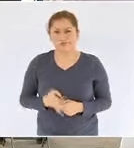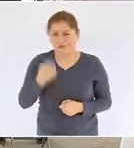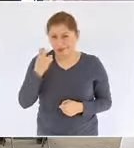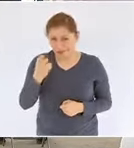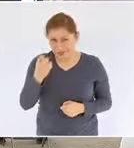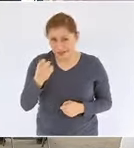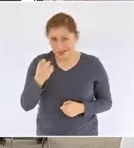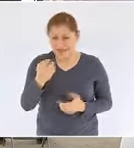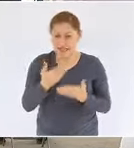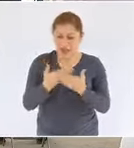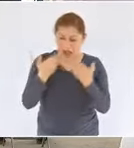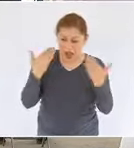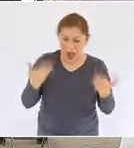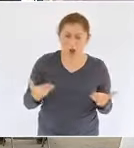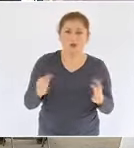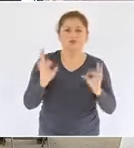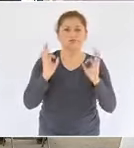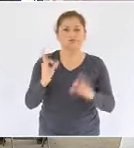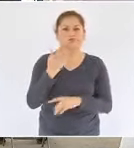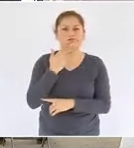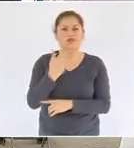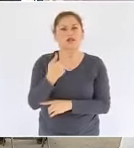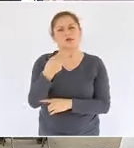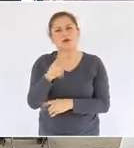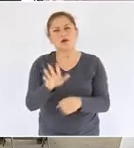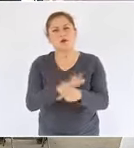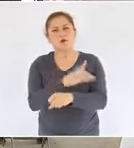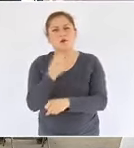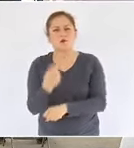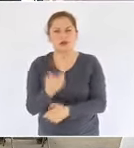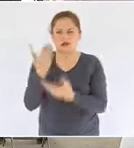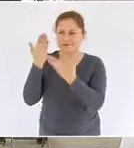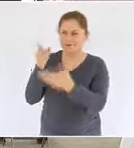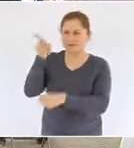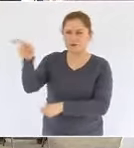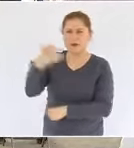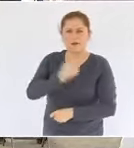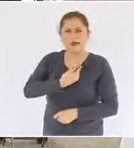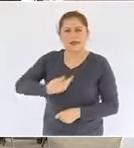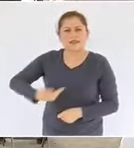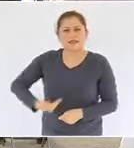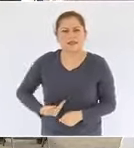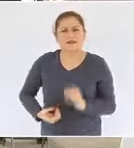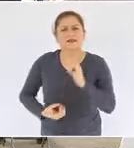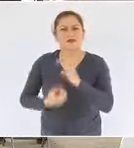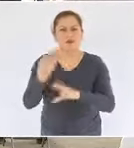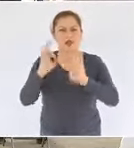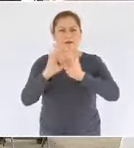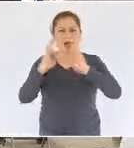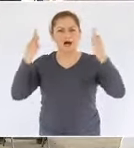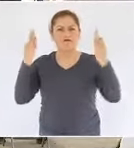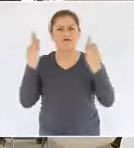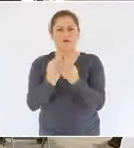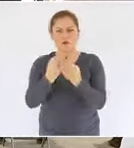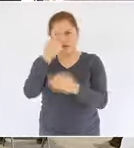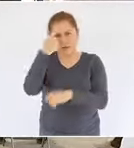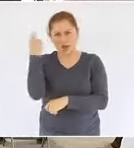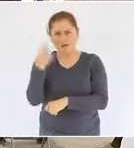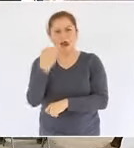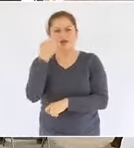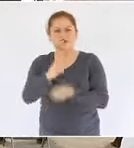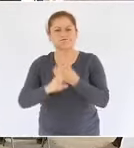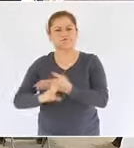hubieran sido posibles sin la estrategia que usted señor presidente instauró al respecto y